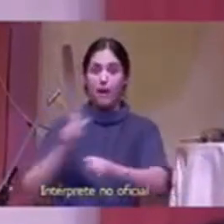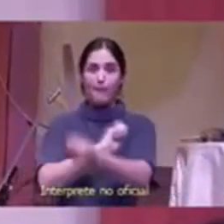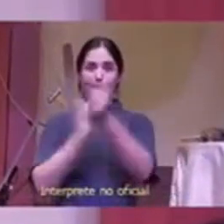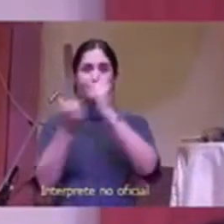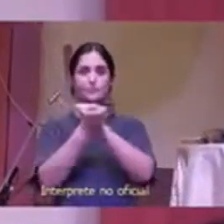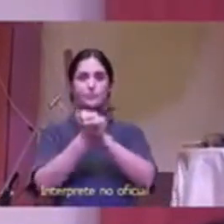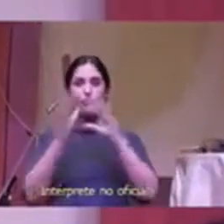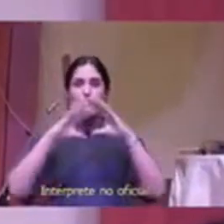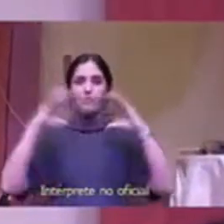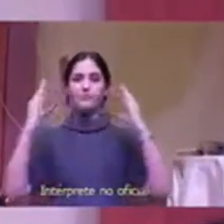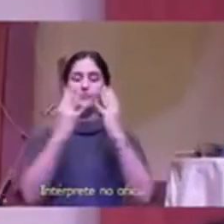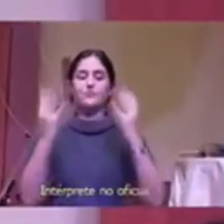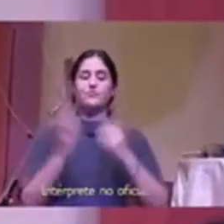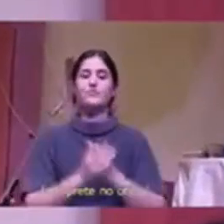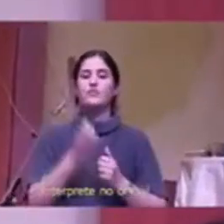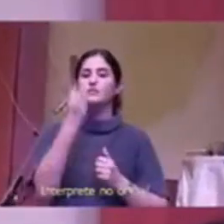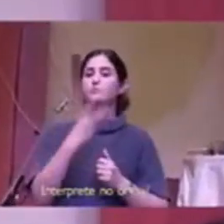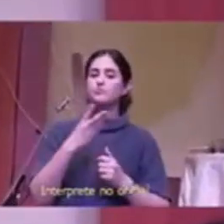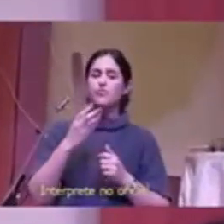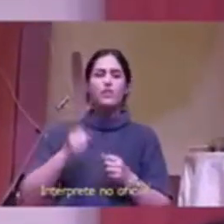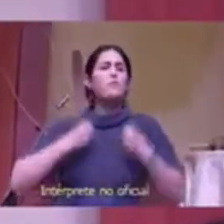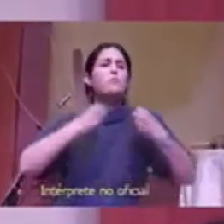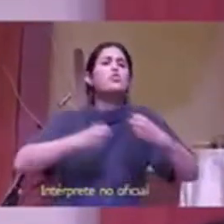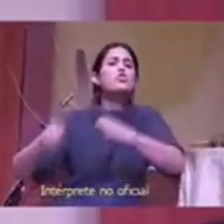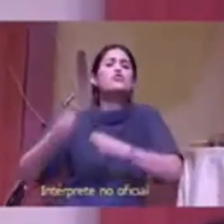porque Dios mismo la genera